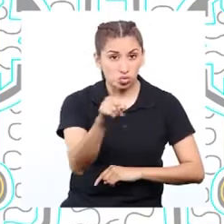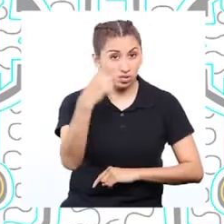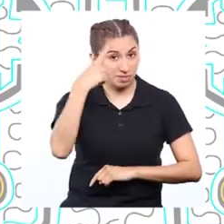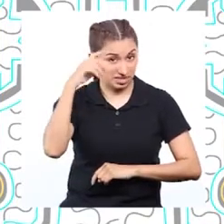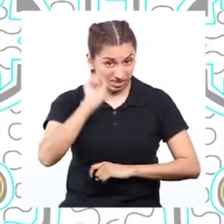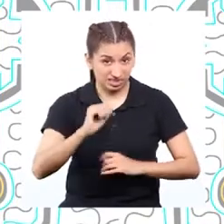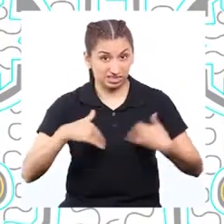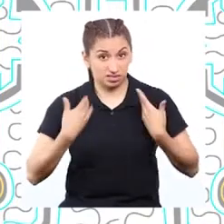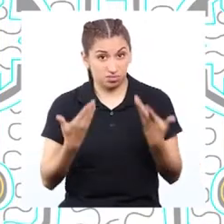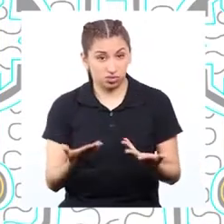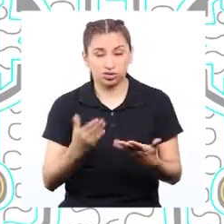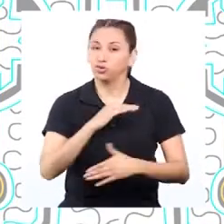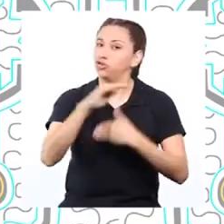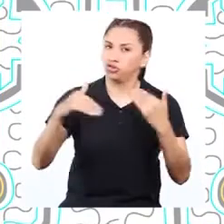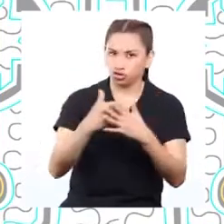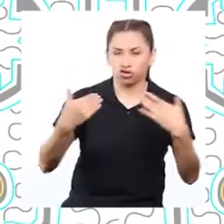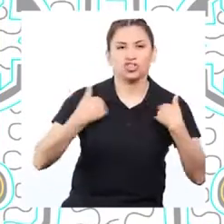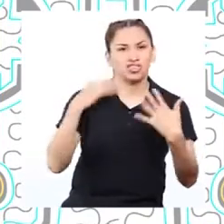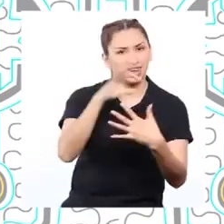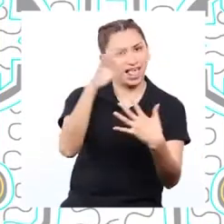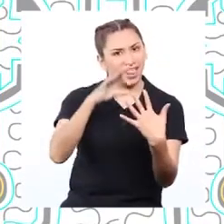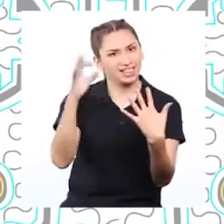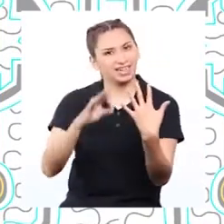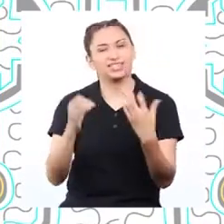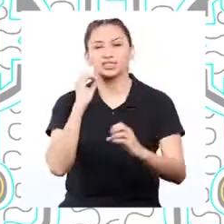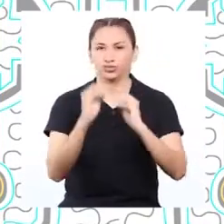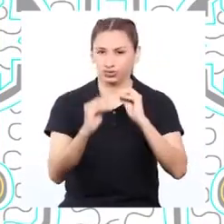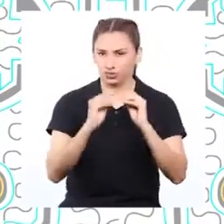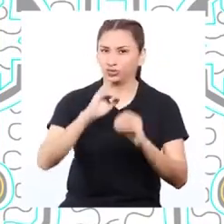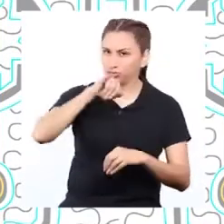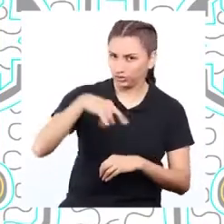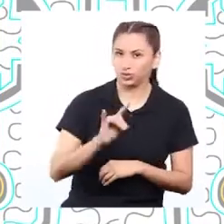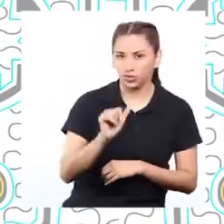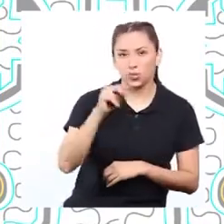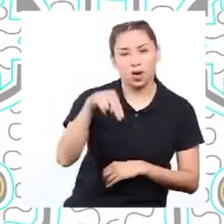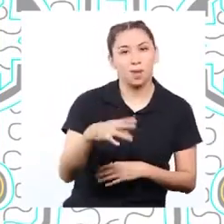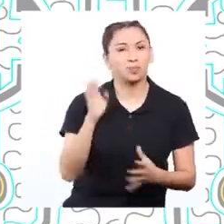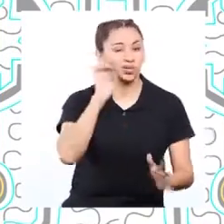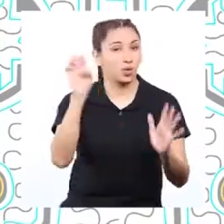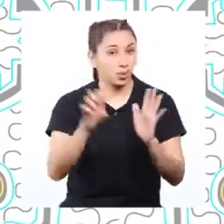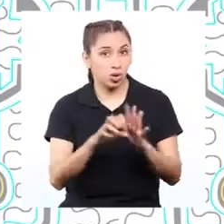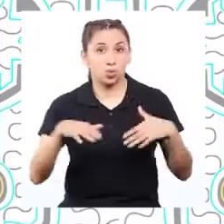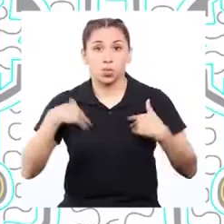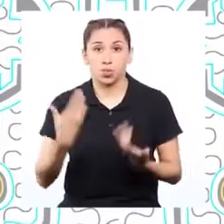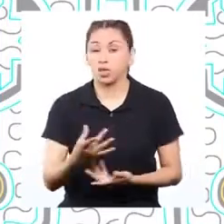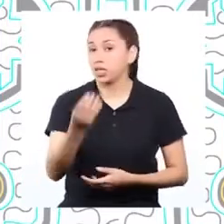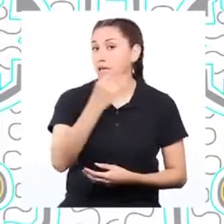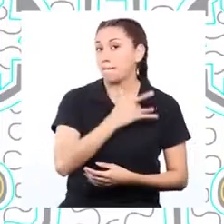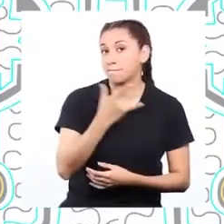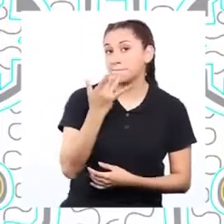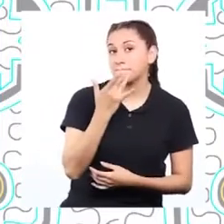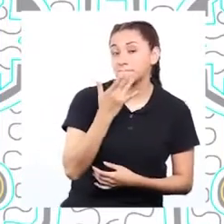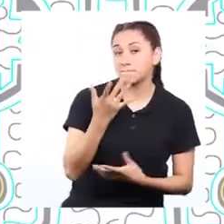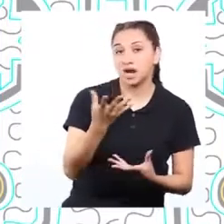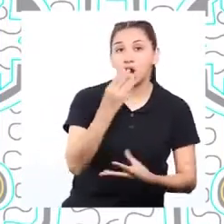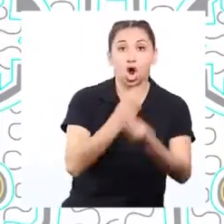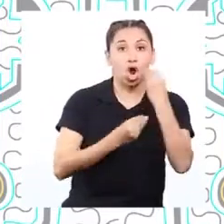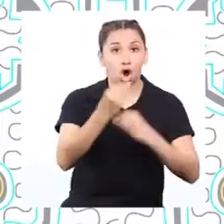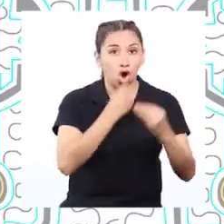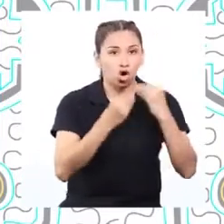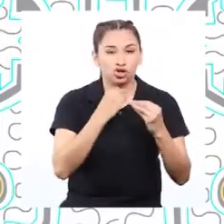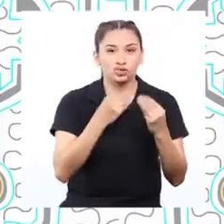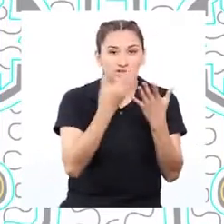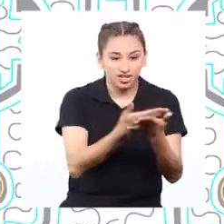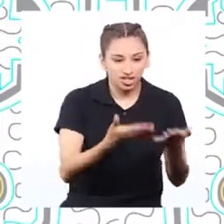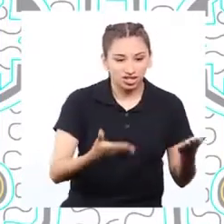¿Ustedes creen que lo lograremos? Todo tiene alternativas y soluciones, Juan. Por ejemplo, podemos preferir consumir alimentos